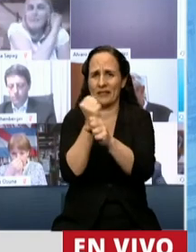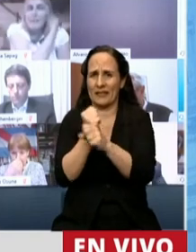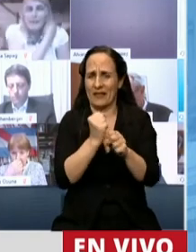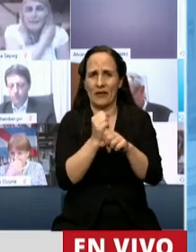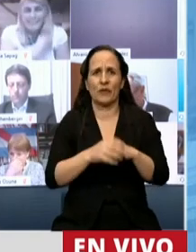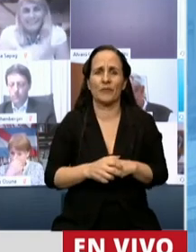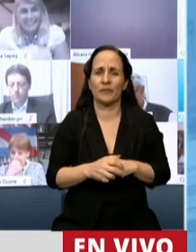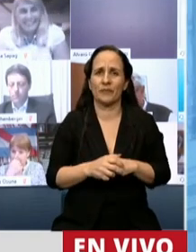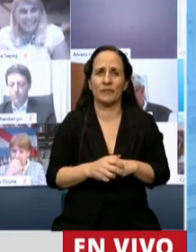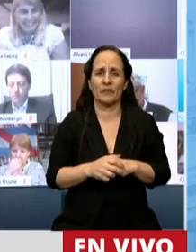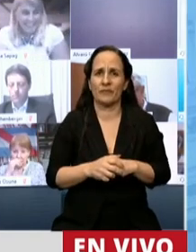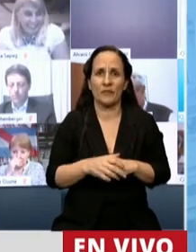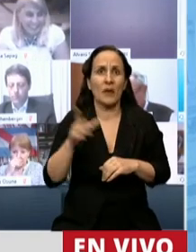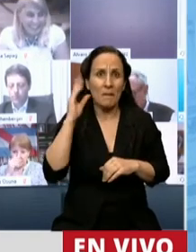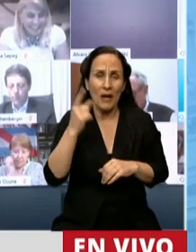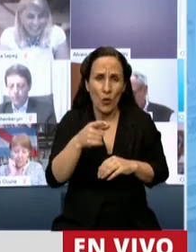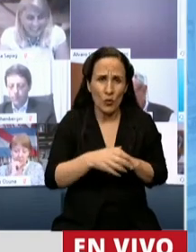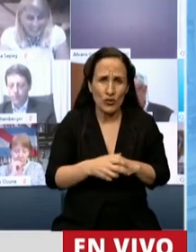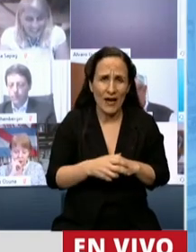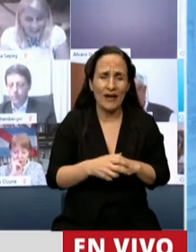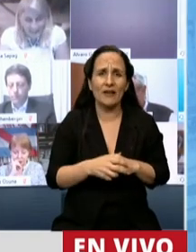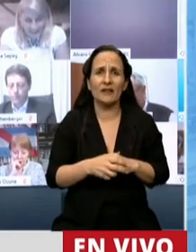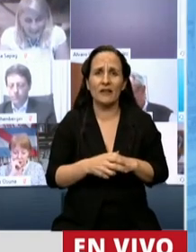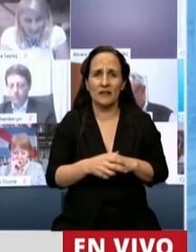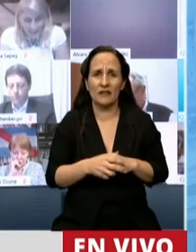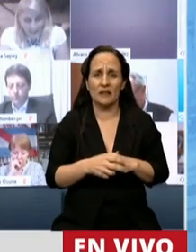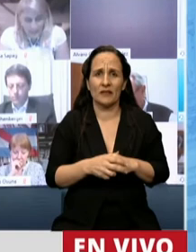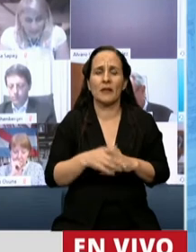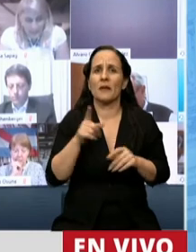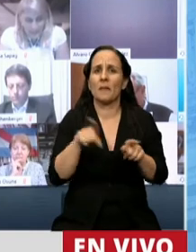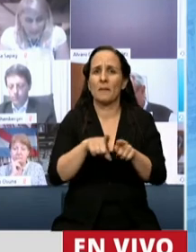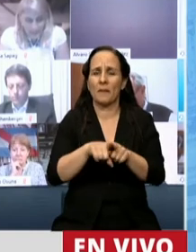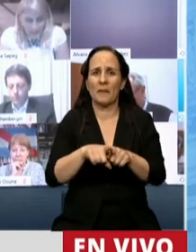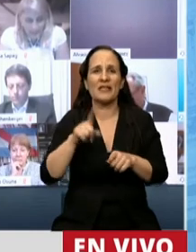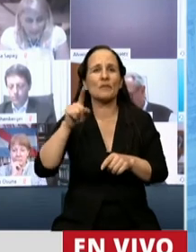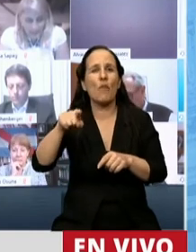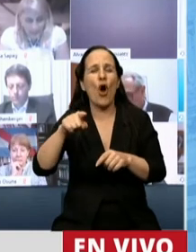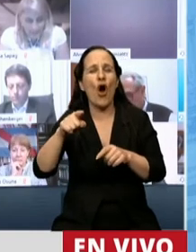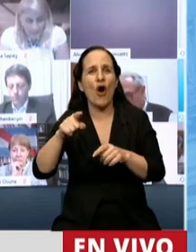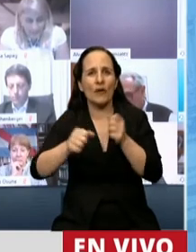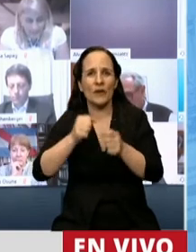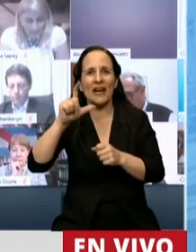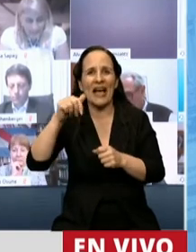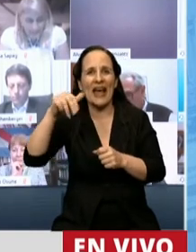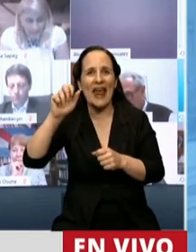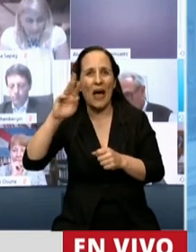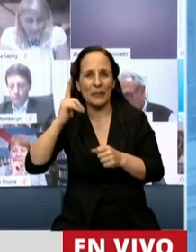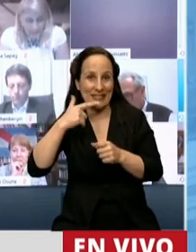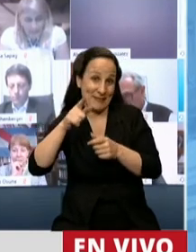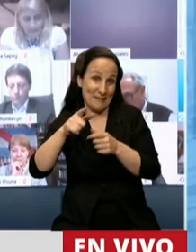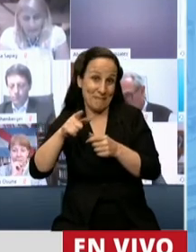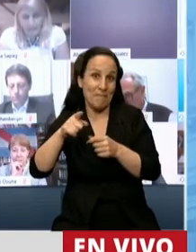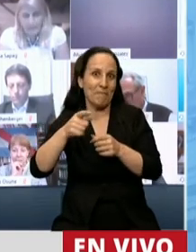me parece que hay que ver lo importante. Lo importante es mirar a futuro. Tanto como la industria del cannabis medicinal, que es una